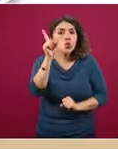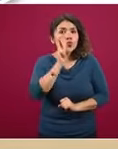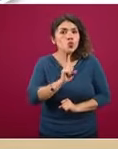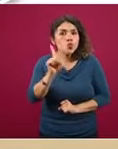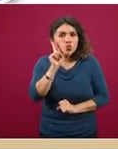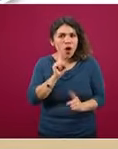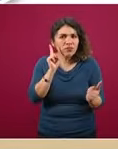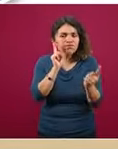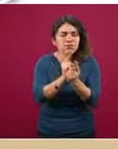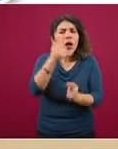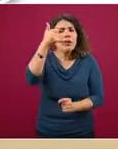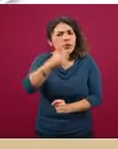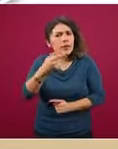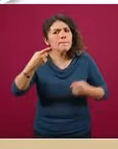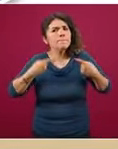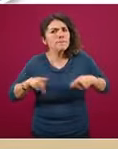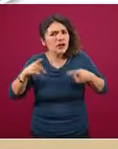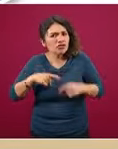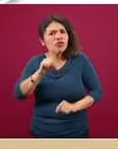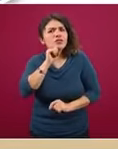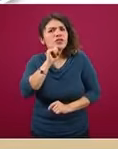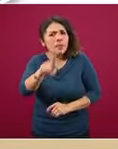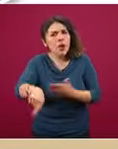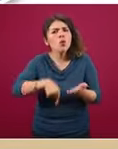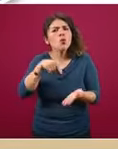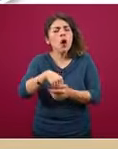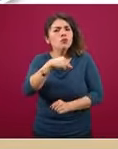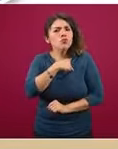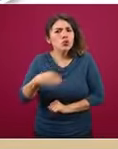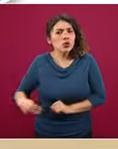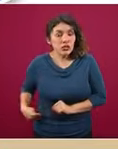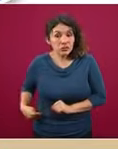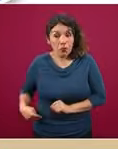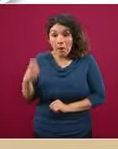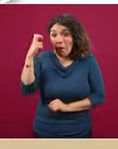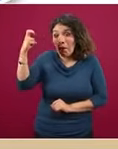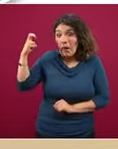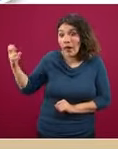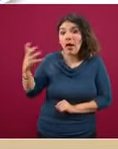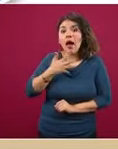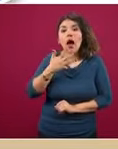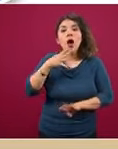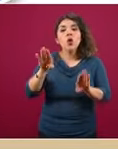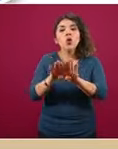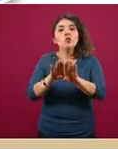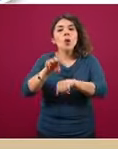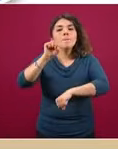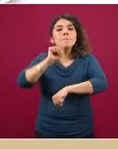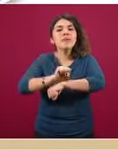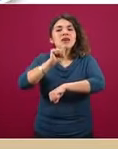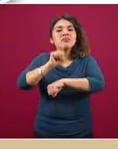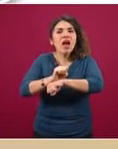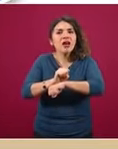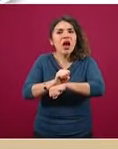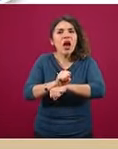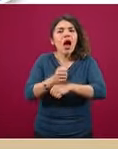y las personas en los municipios. Estas son nuestras ventanas, son nuestros caminos, son nuestros